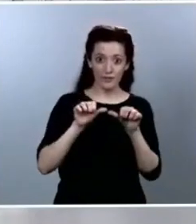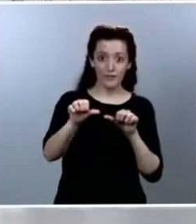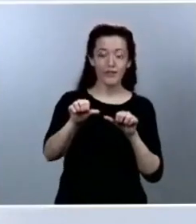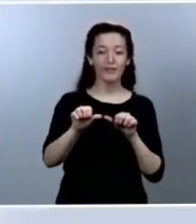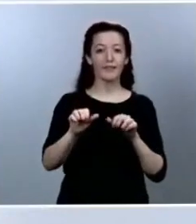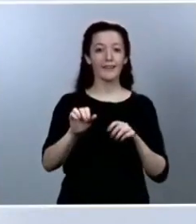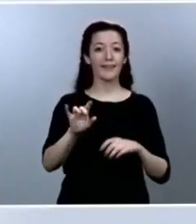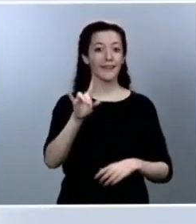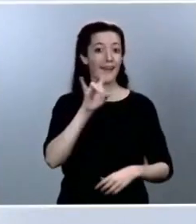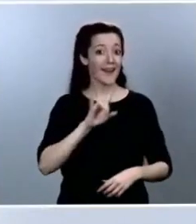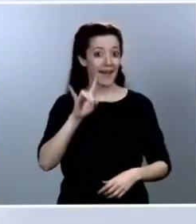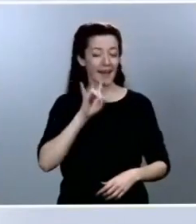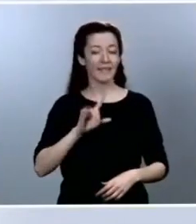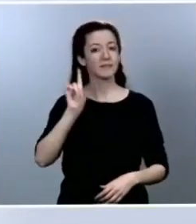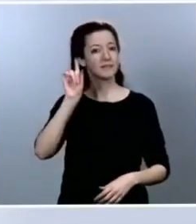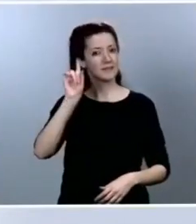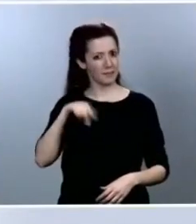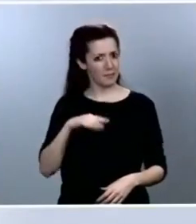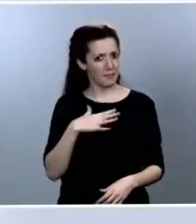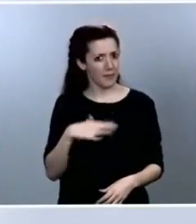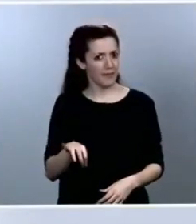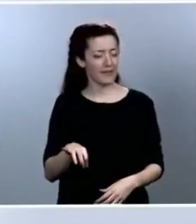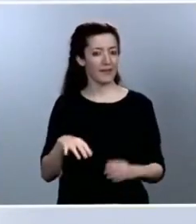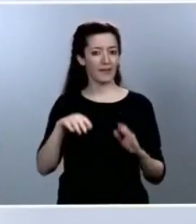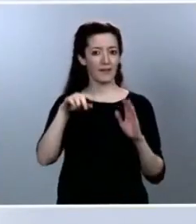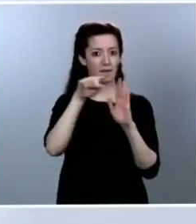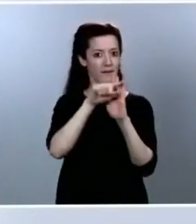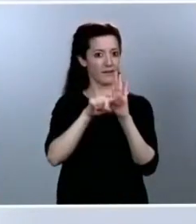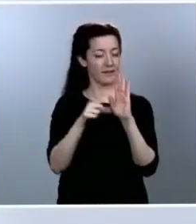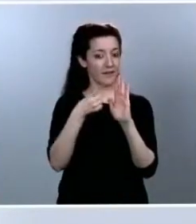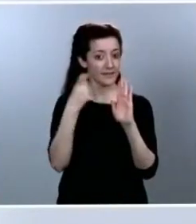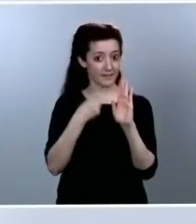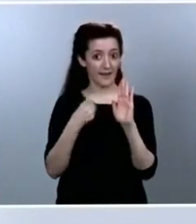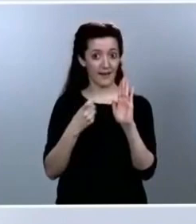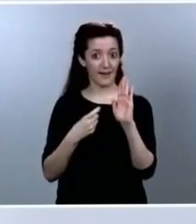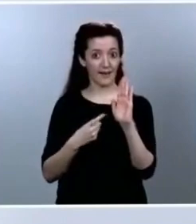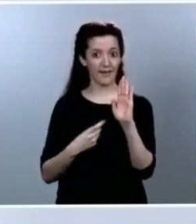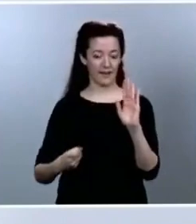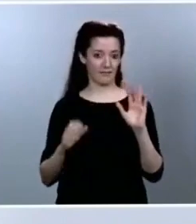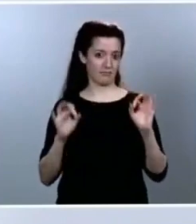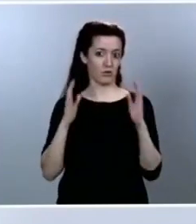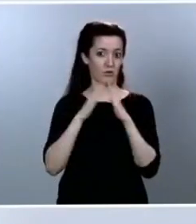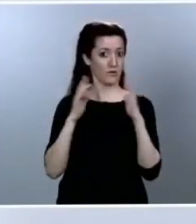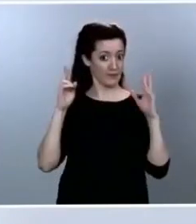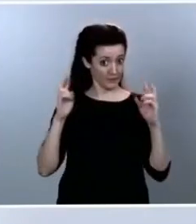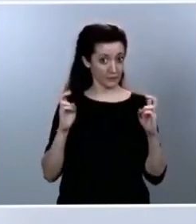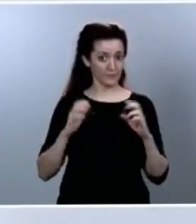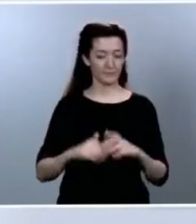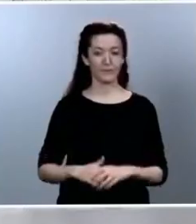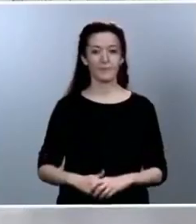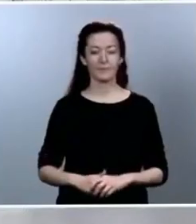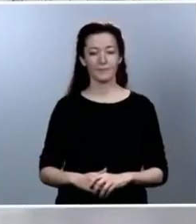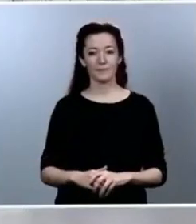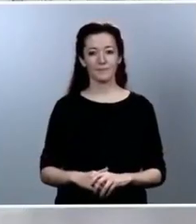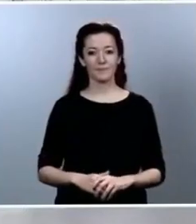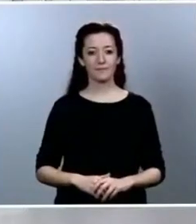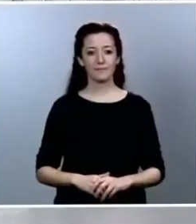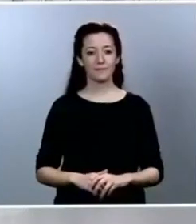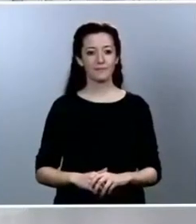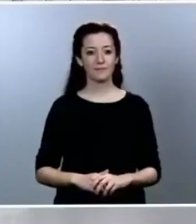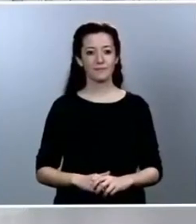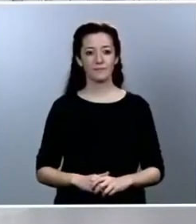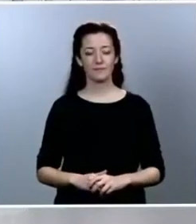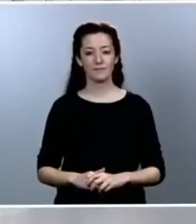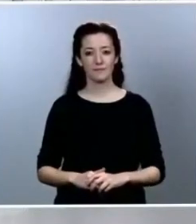puedan comenzar la desescalada de este confinamiento. Y, en segundo lugar, Canarias